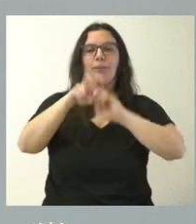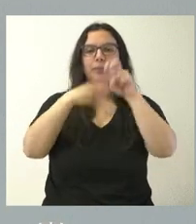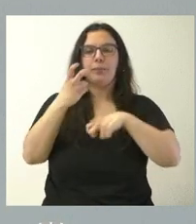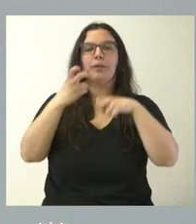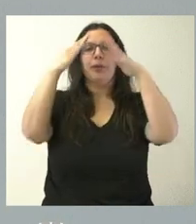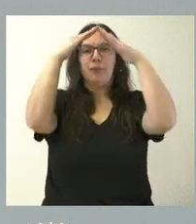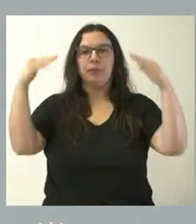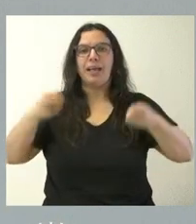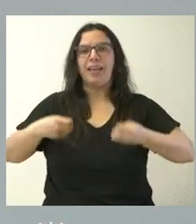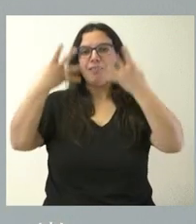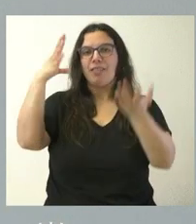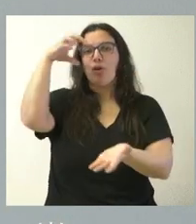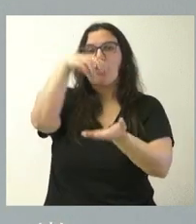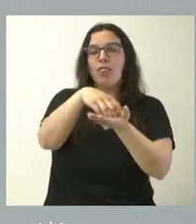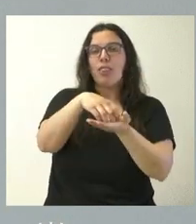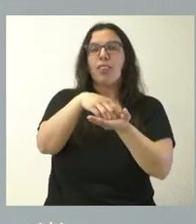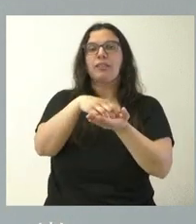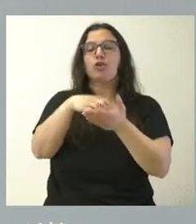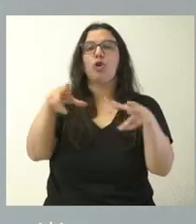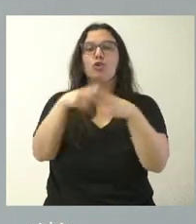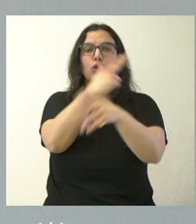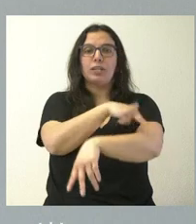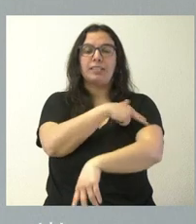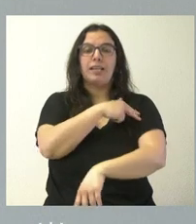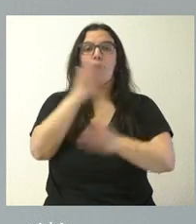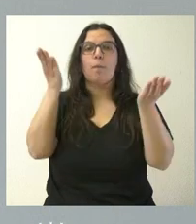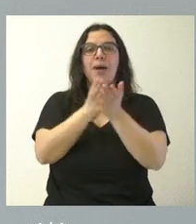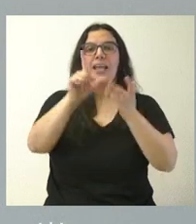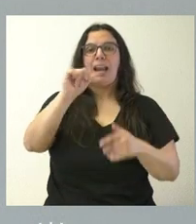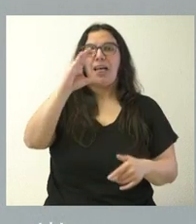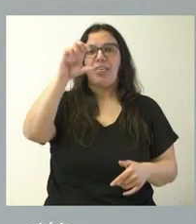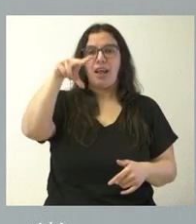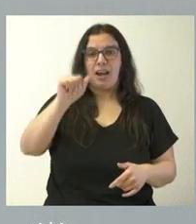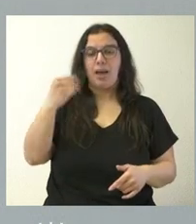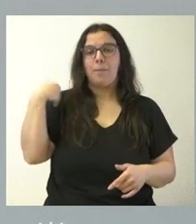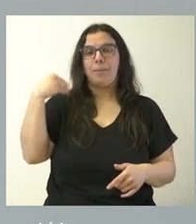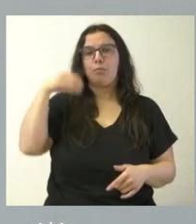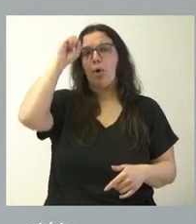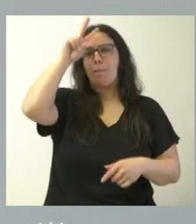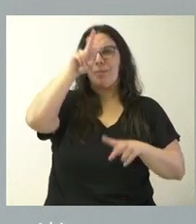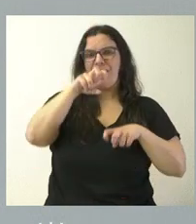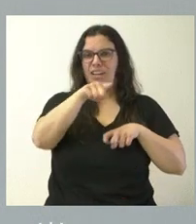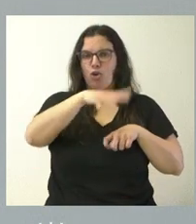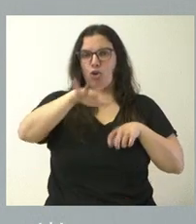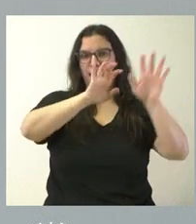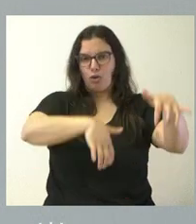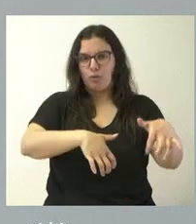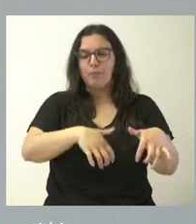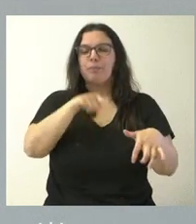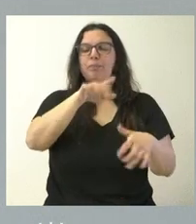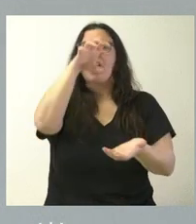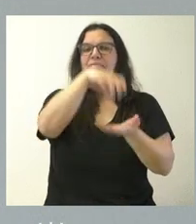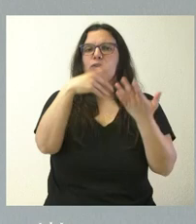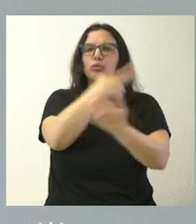cubiertas del edificio del centro sociosanitario Valle de la Ciana en Villablino, en León. Estamos hablando de un centro